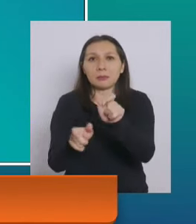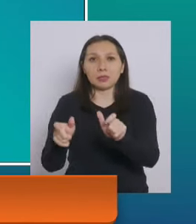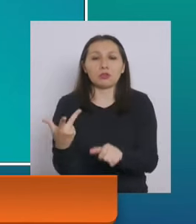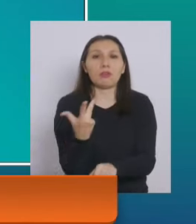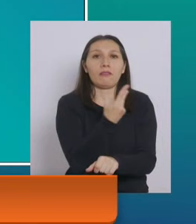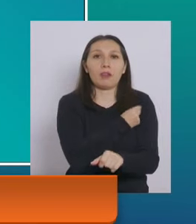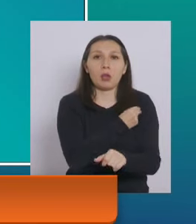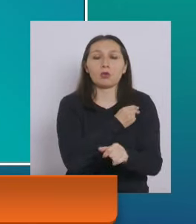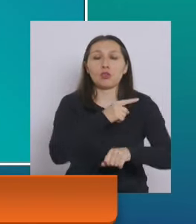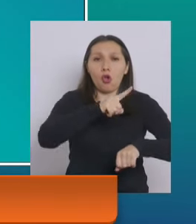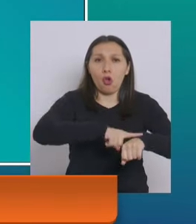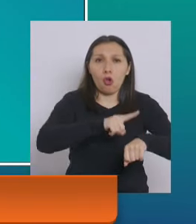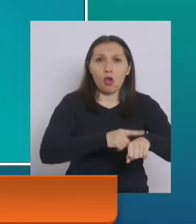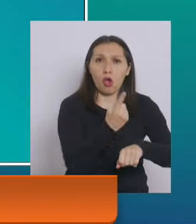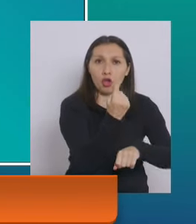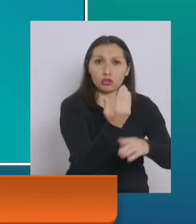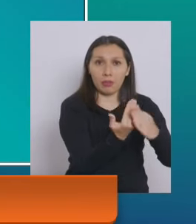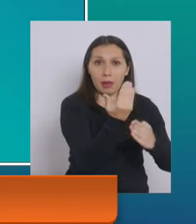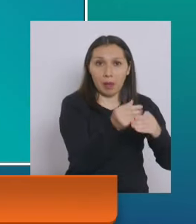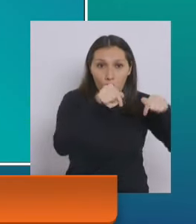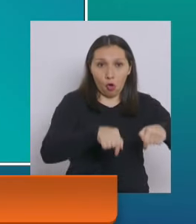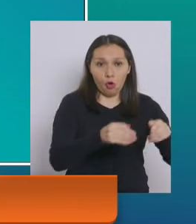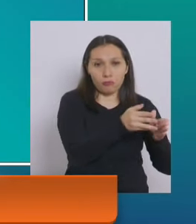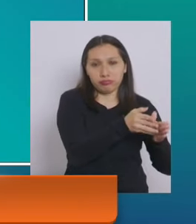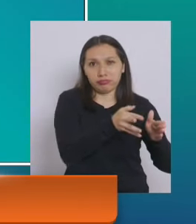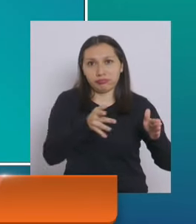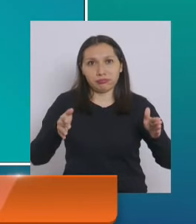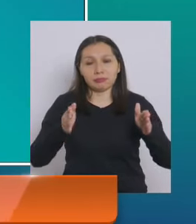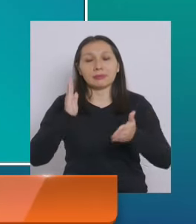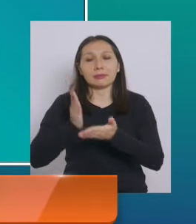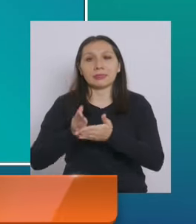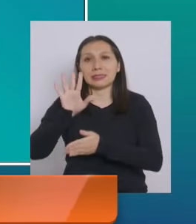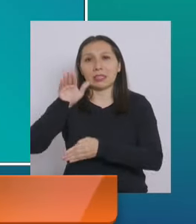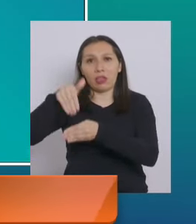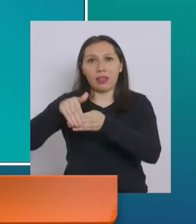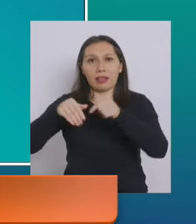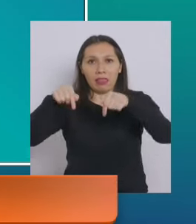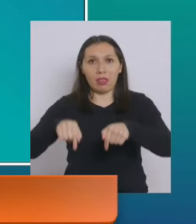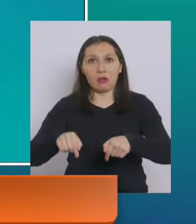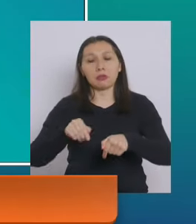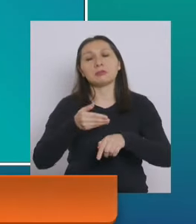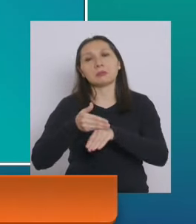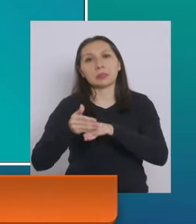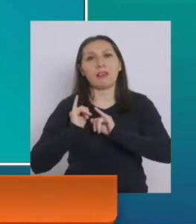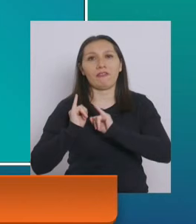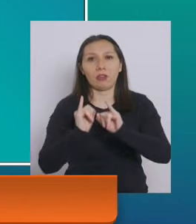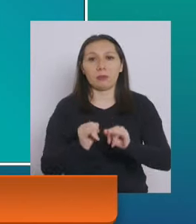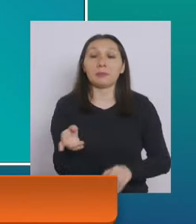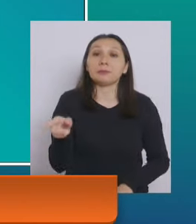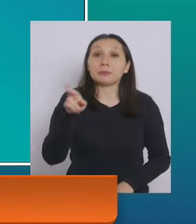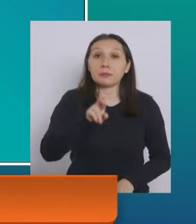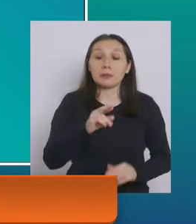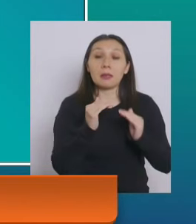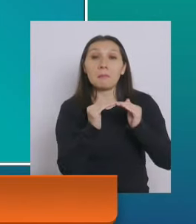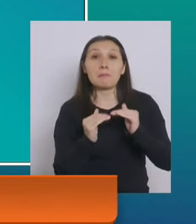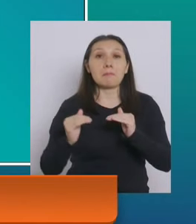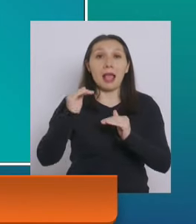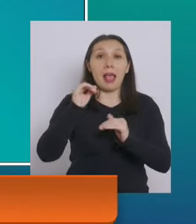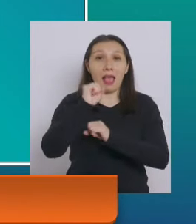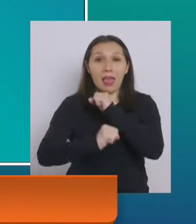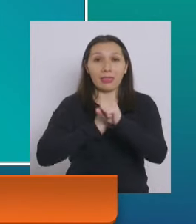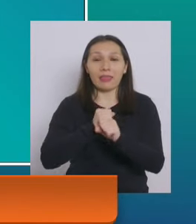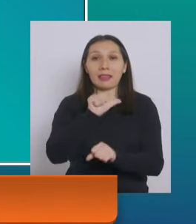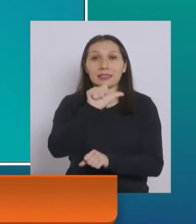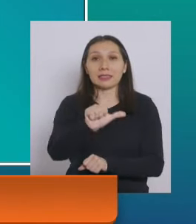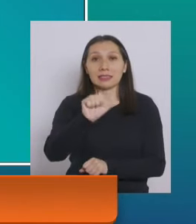vacunadas entre las 11 de la mañana y las 5 de la tarde de hoy día y repito los mayores de 69